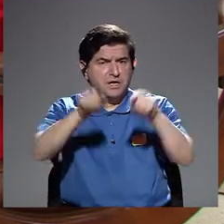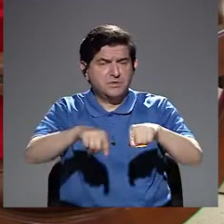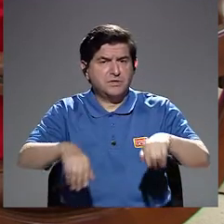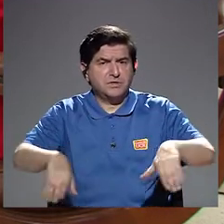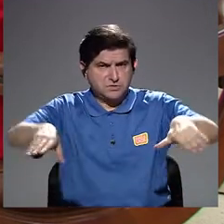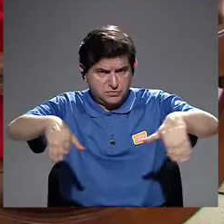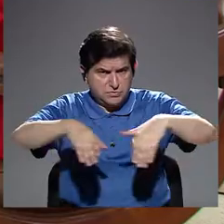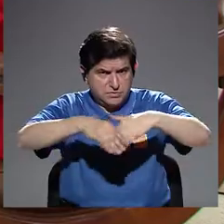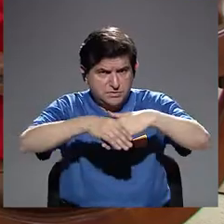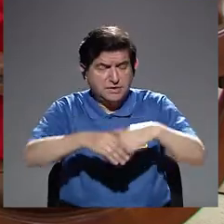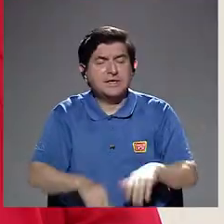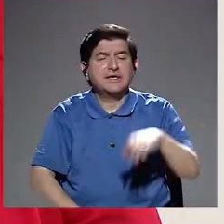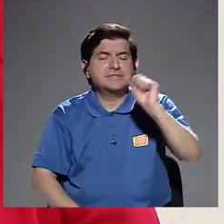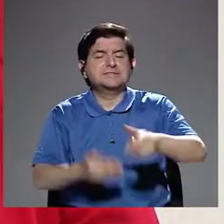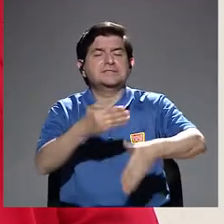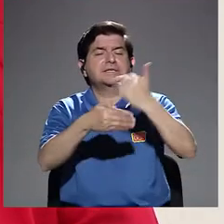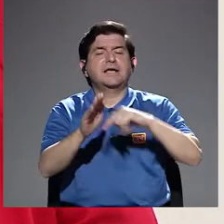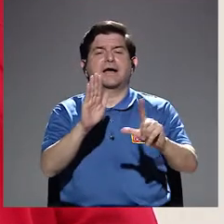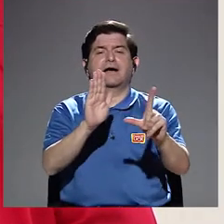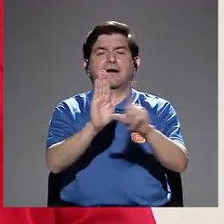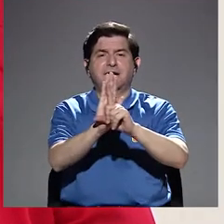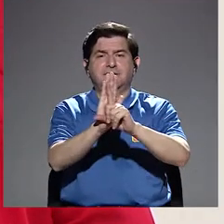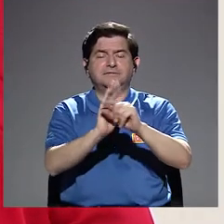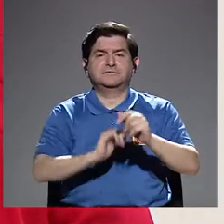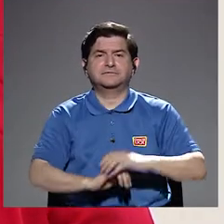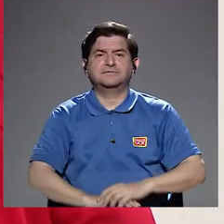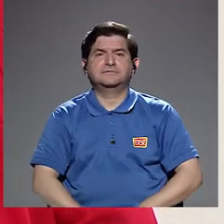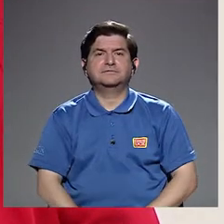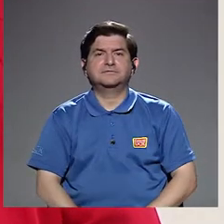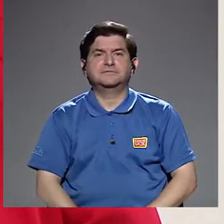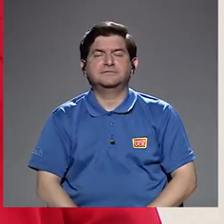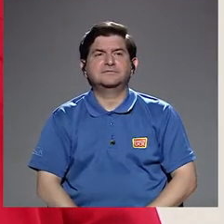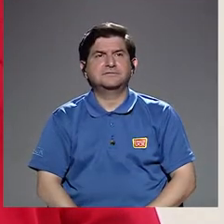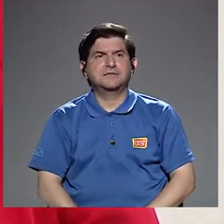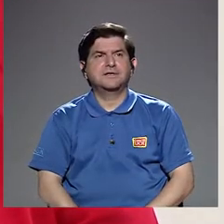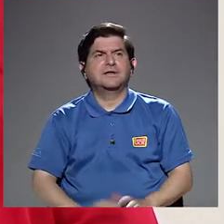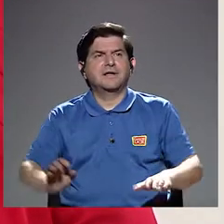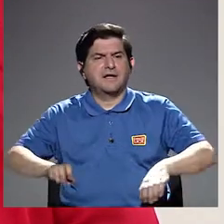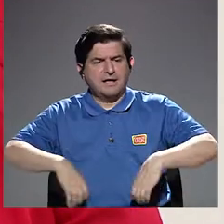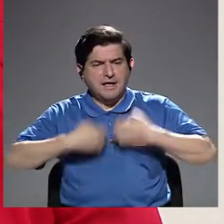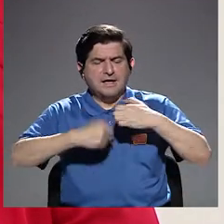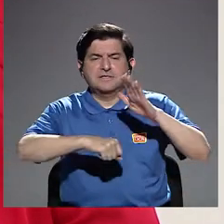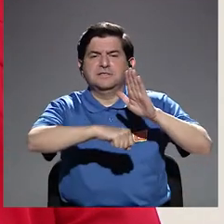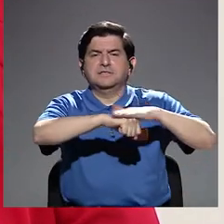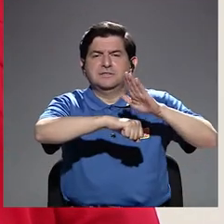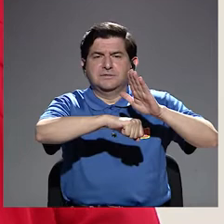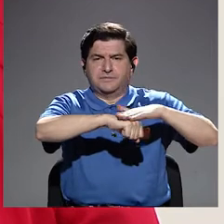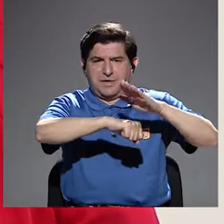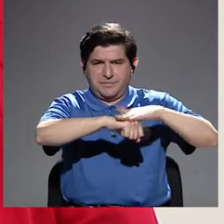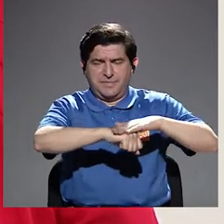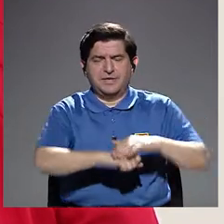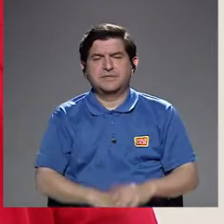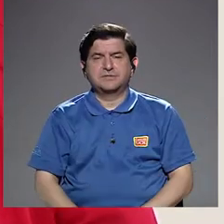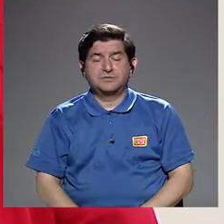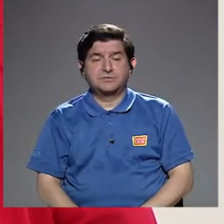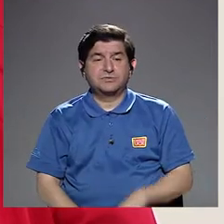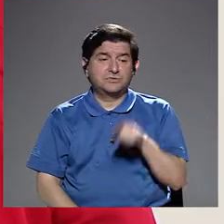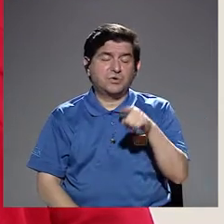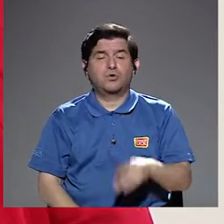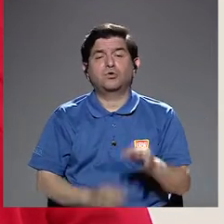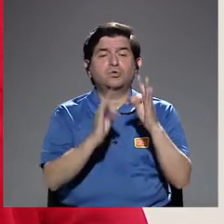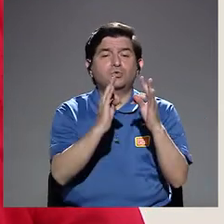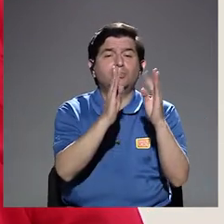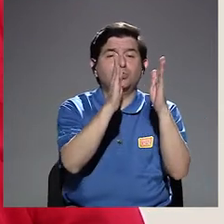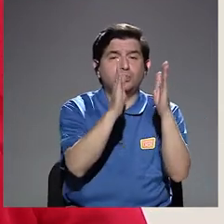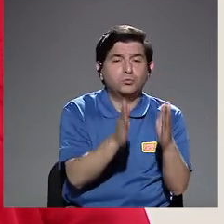matrimonios. Sí, antes de la ley había un permiso, ¿verdad? Ya sea de los